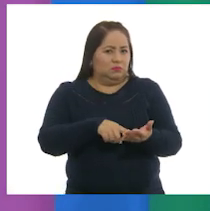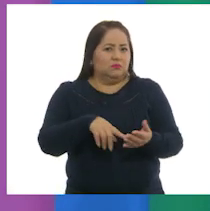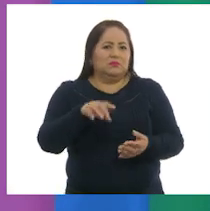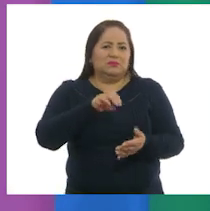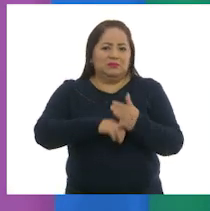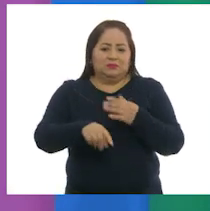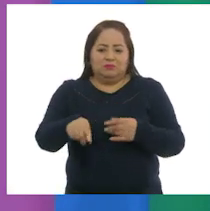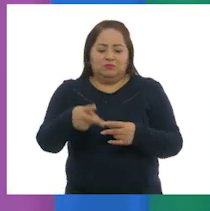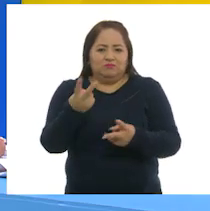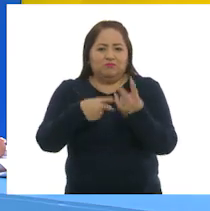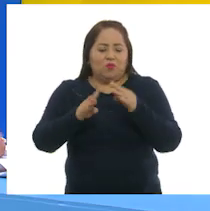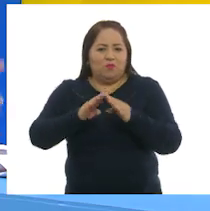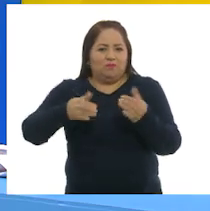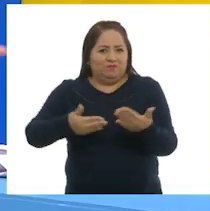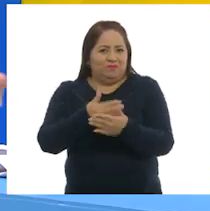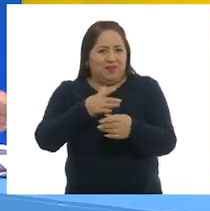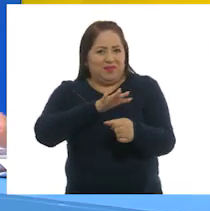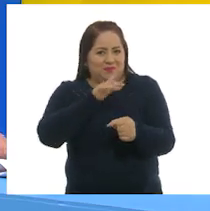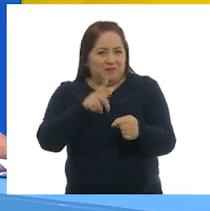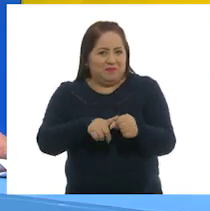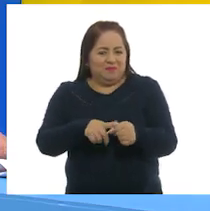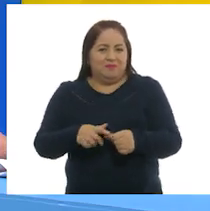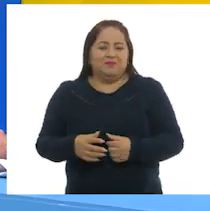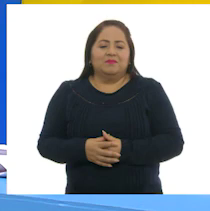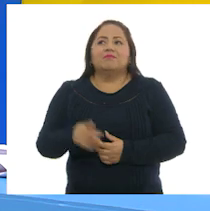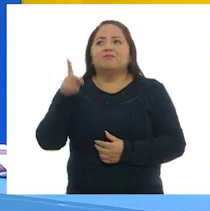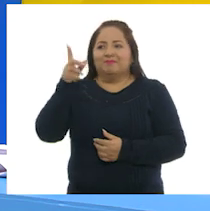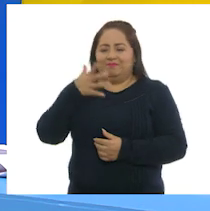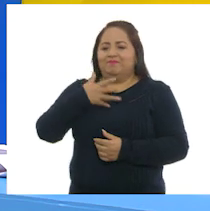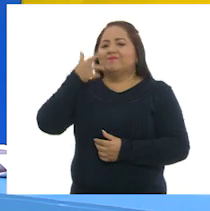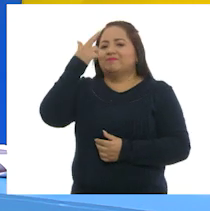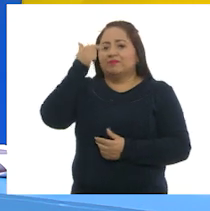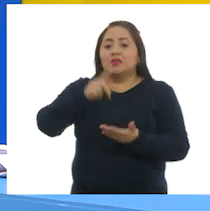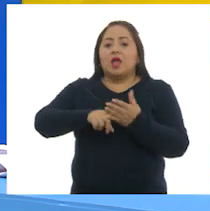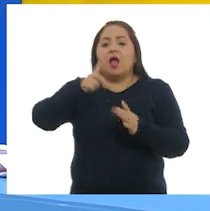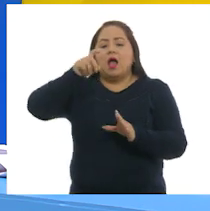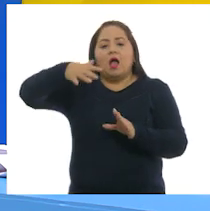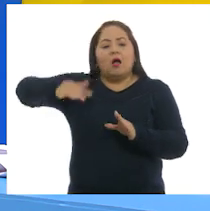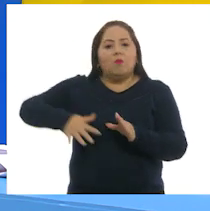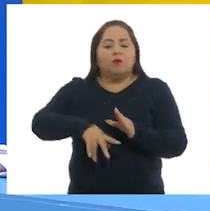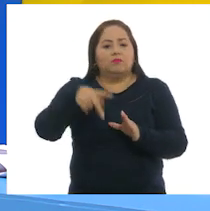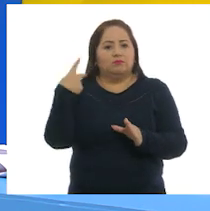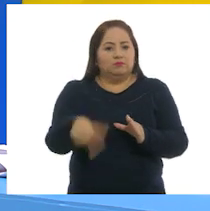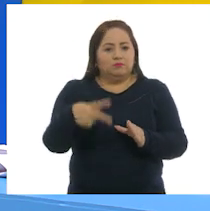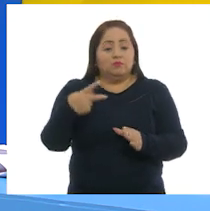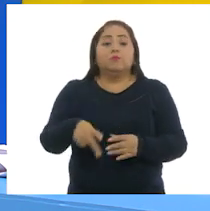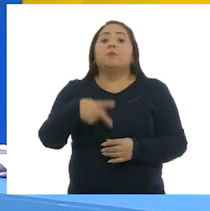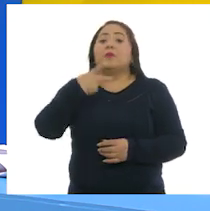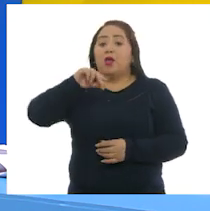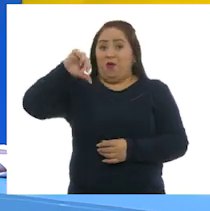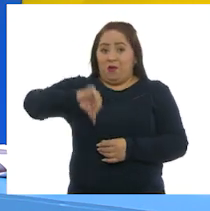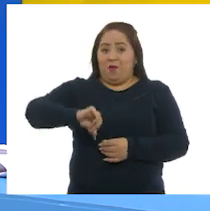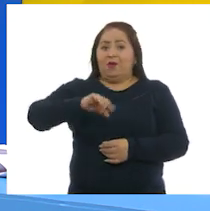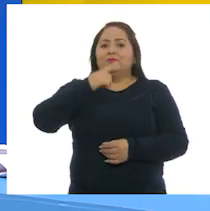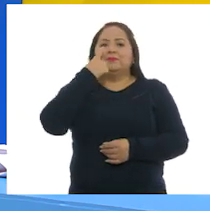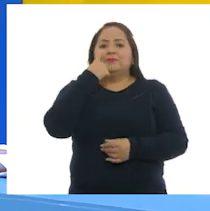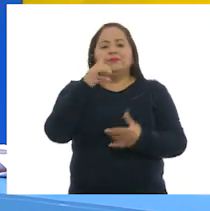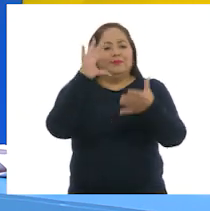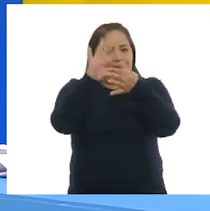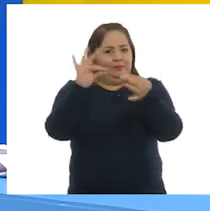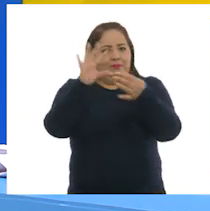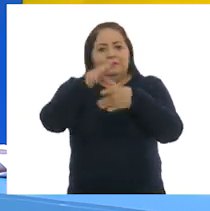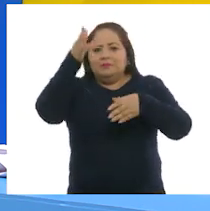son productoras. Tienes razón, provienen del mar y precisamente hoy vamos a continuar